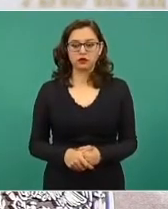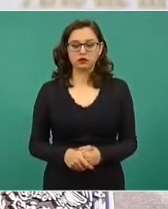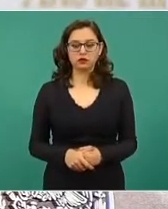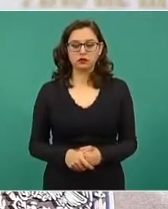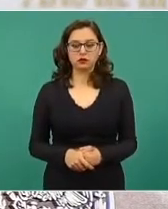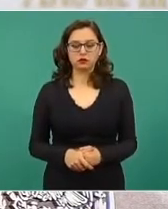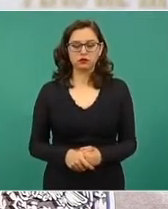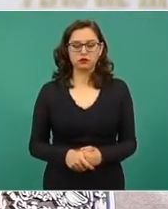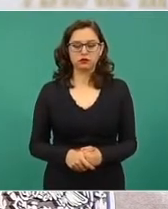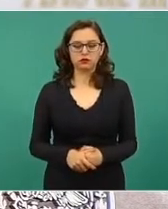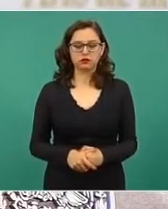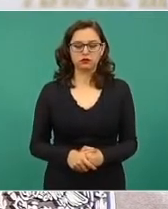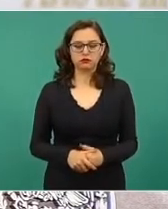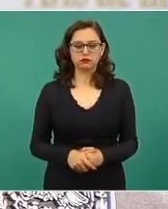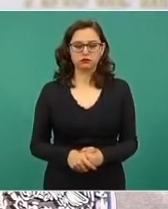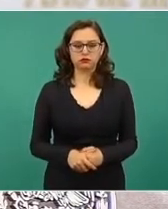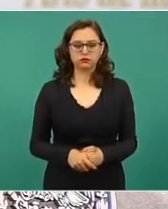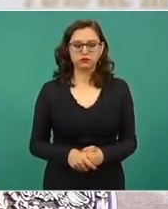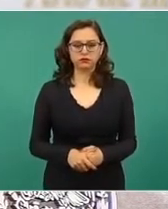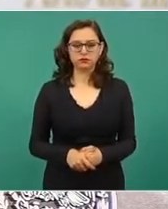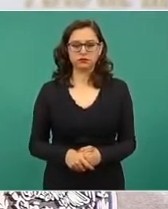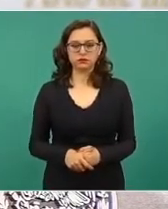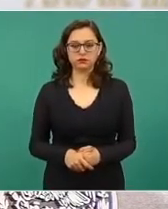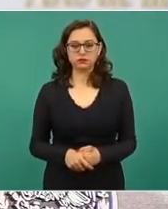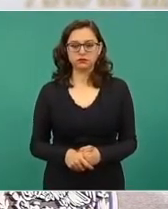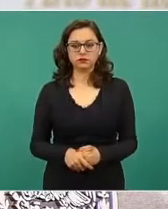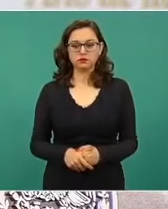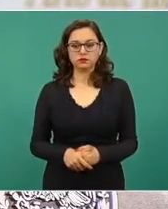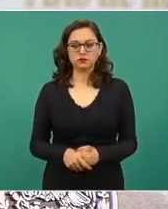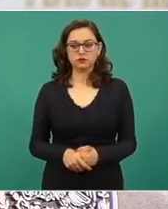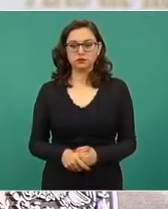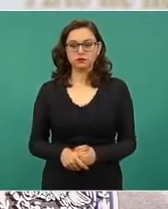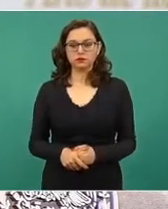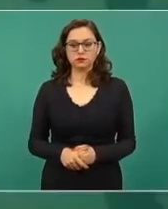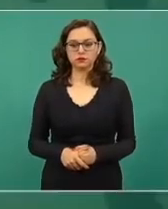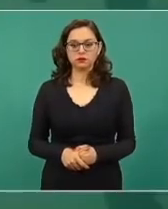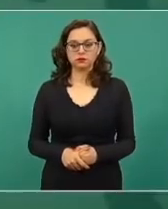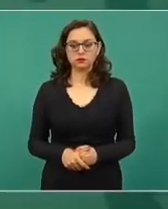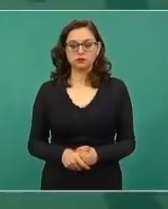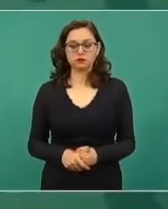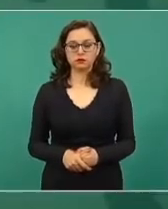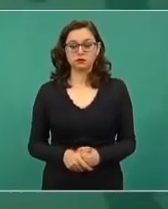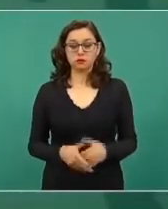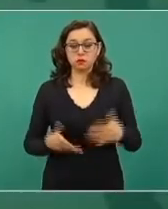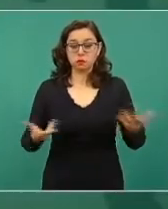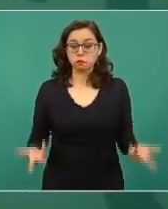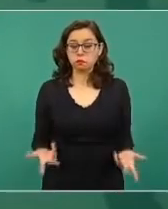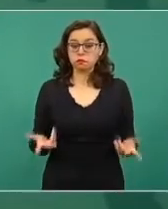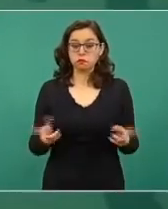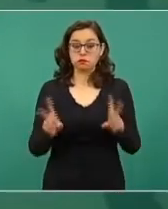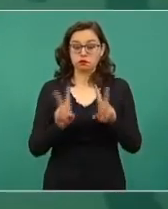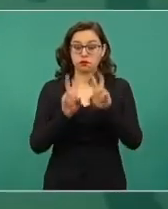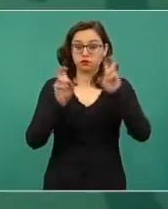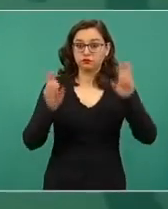sin dimensión social, humana,